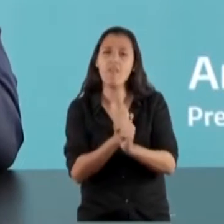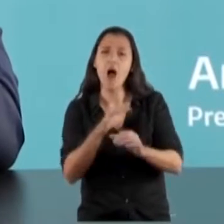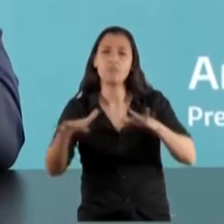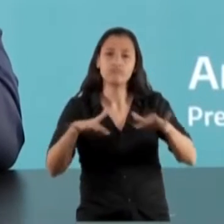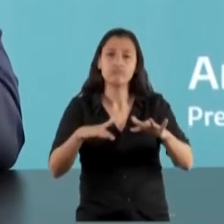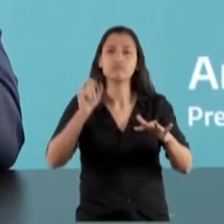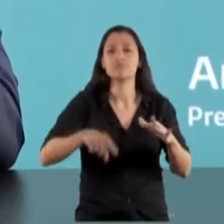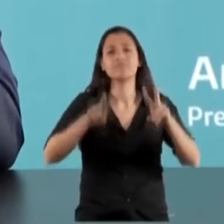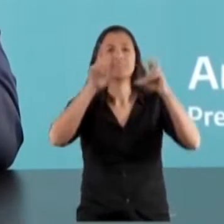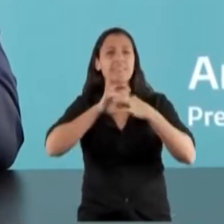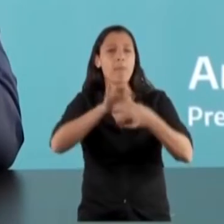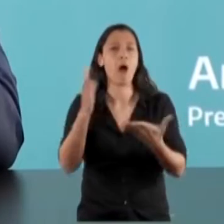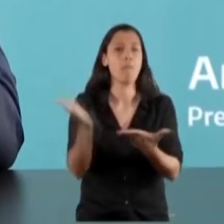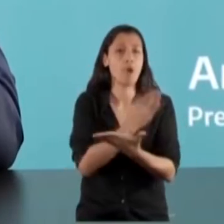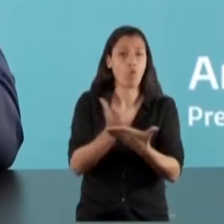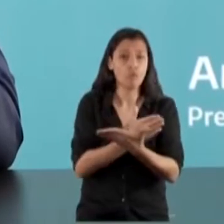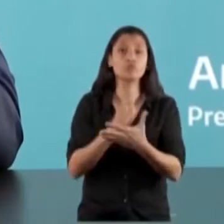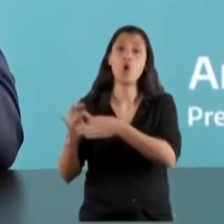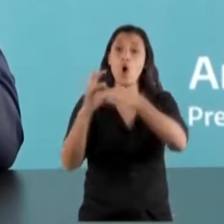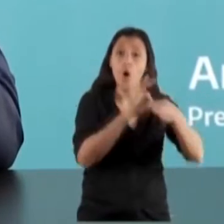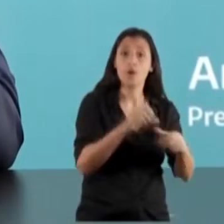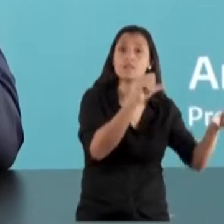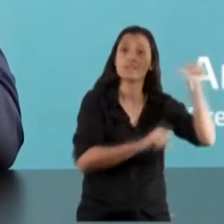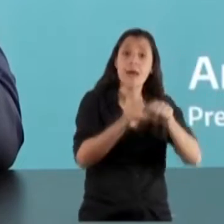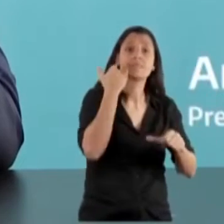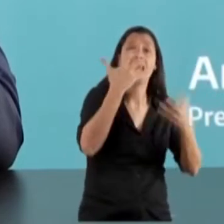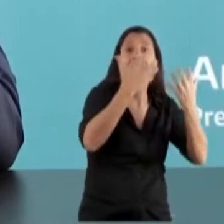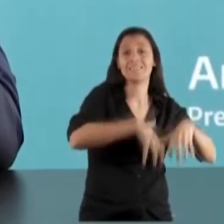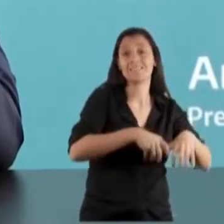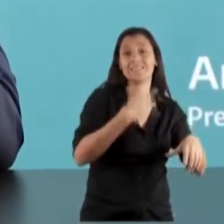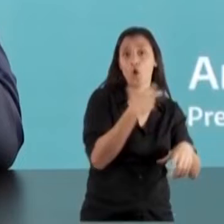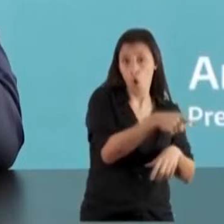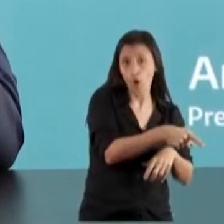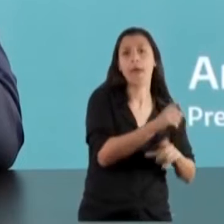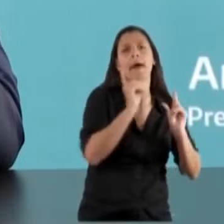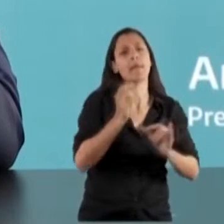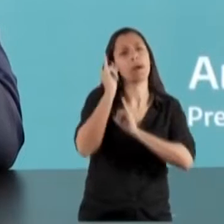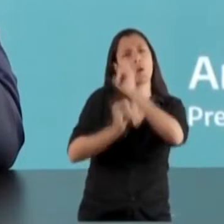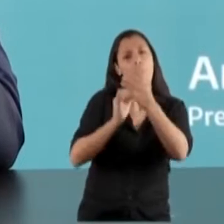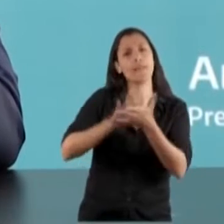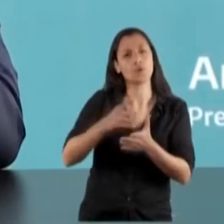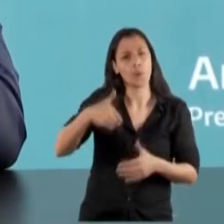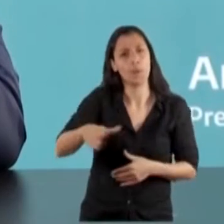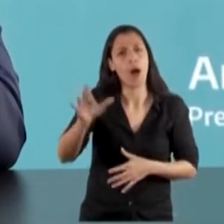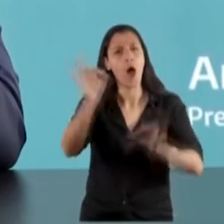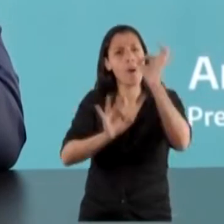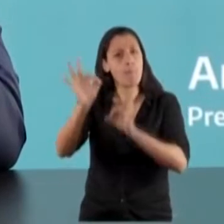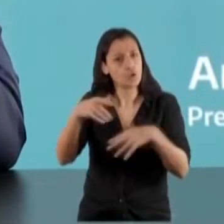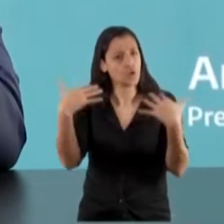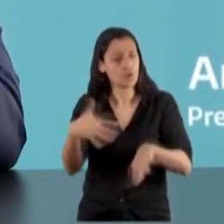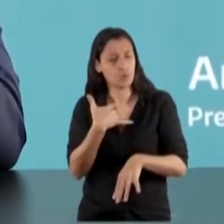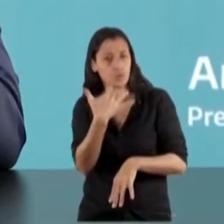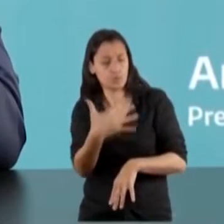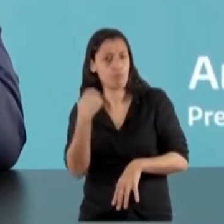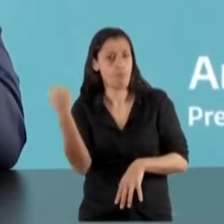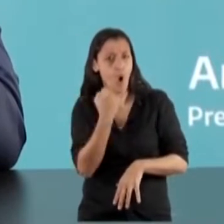Argentina, la vinculación con la ciencia y la tecnología. Habló también de un proyecto muy ambicioso